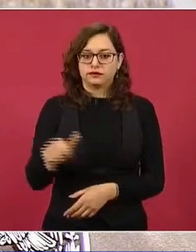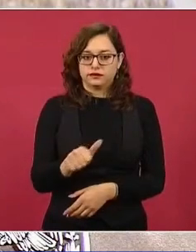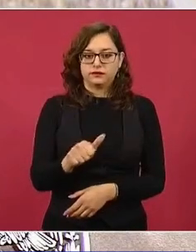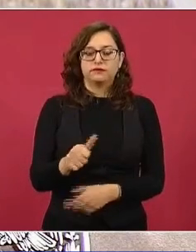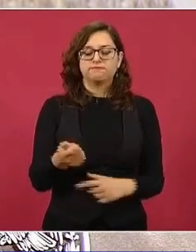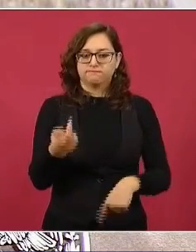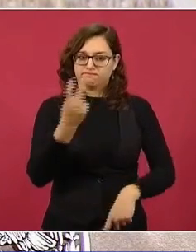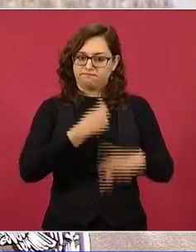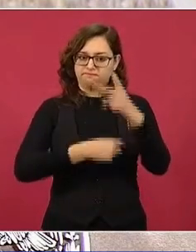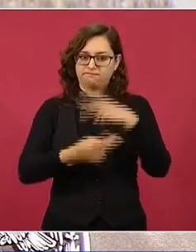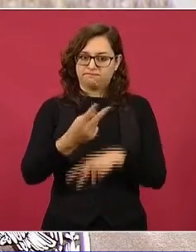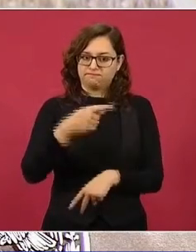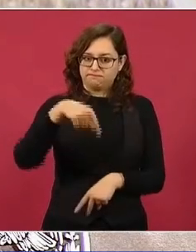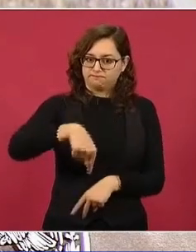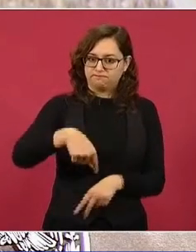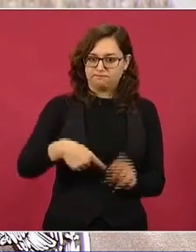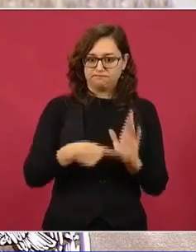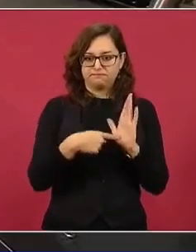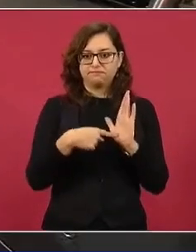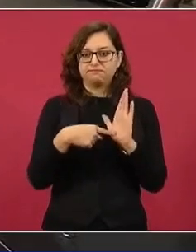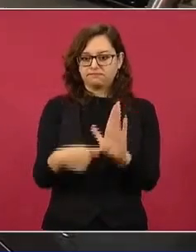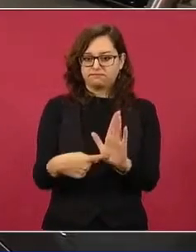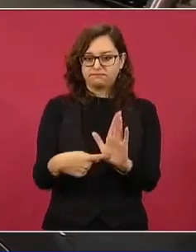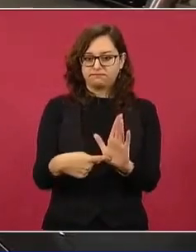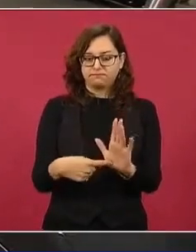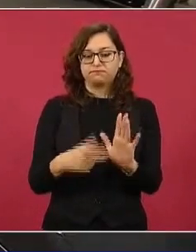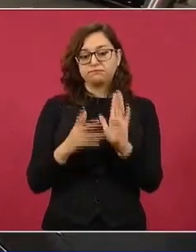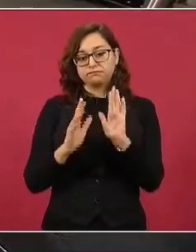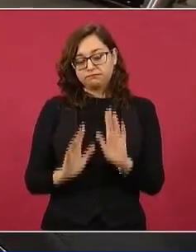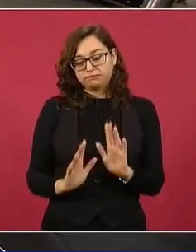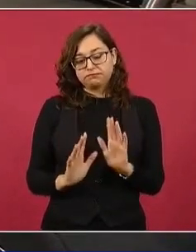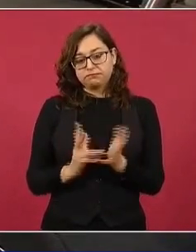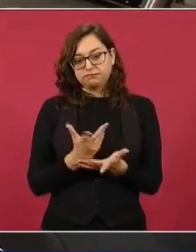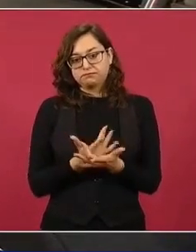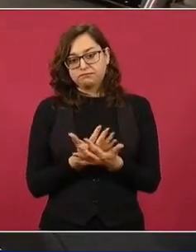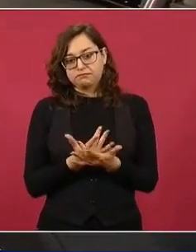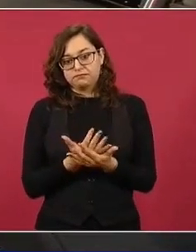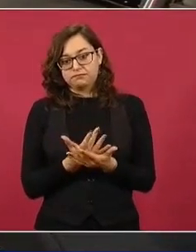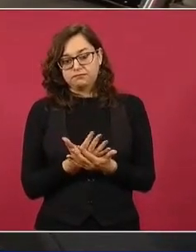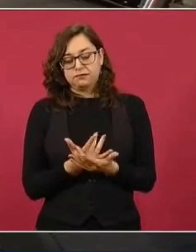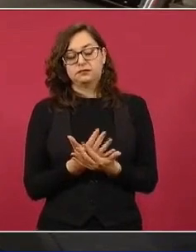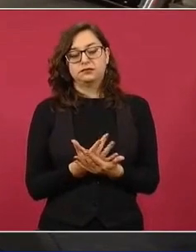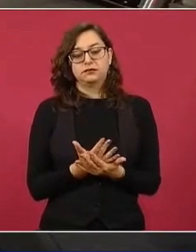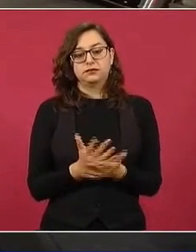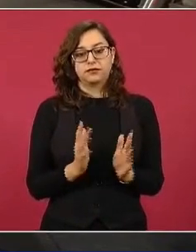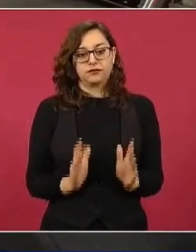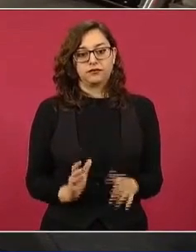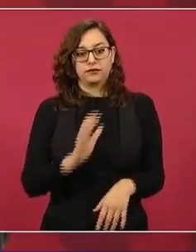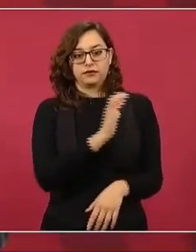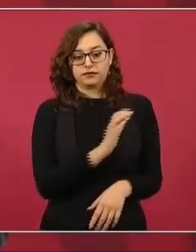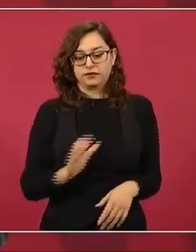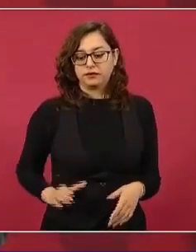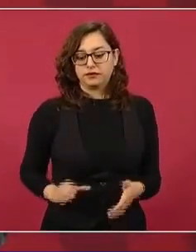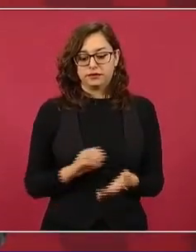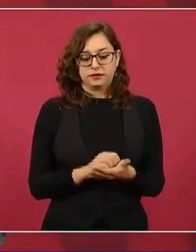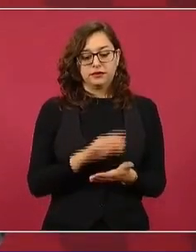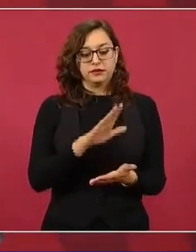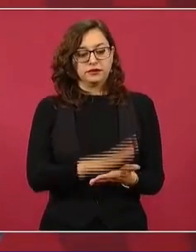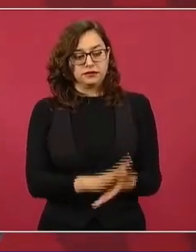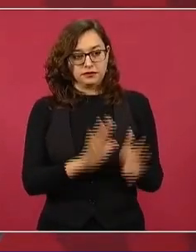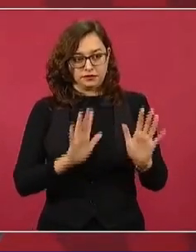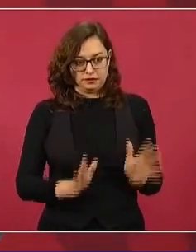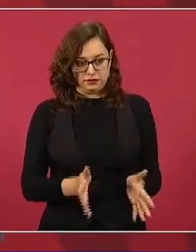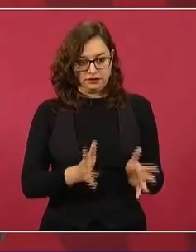bueno, los que deseen hacerlo, porque es voluntario,